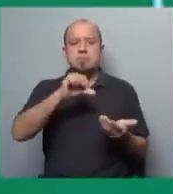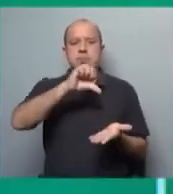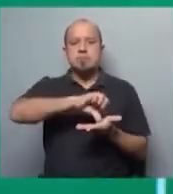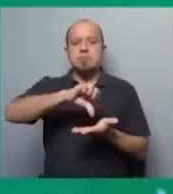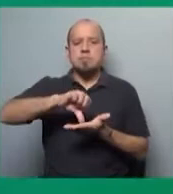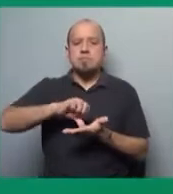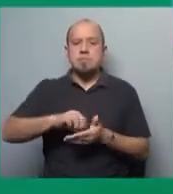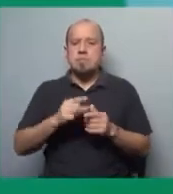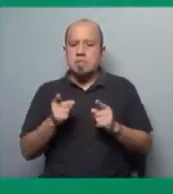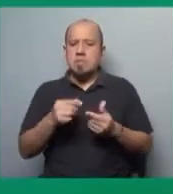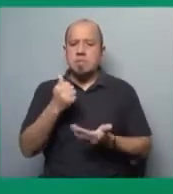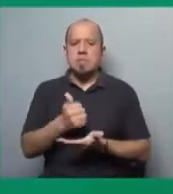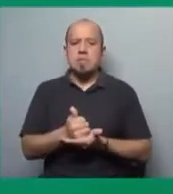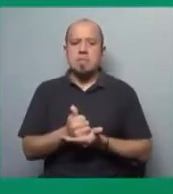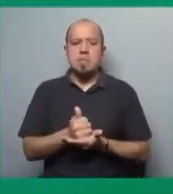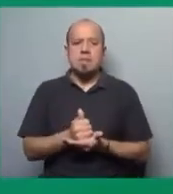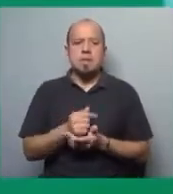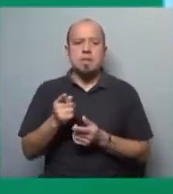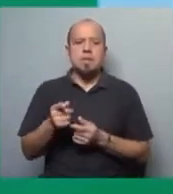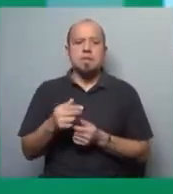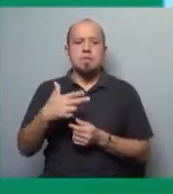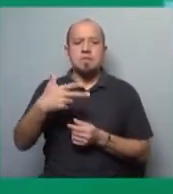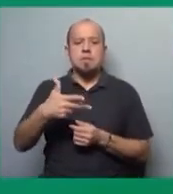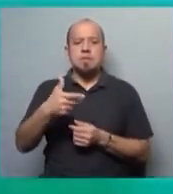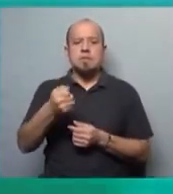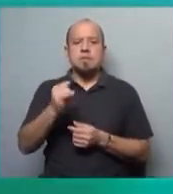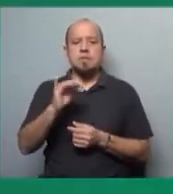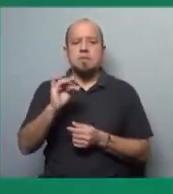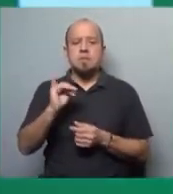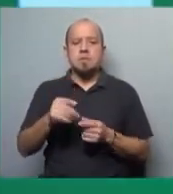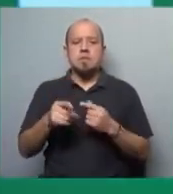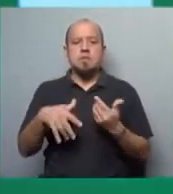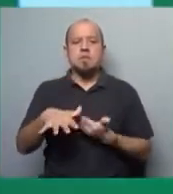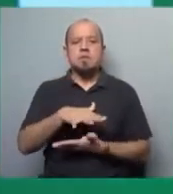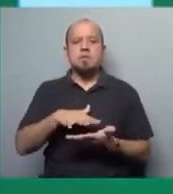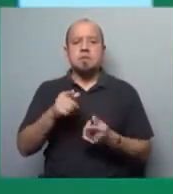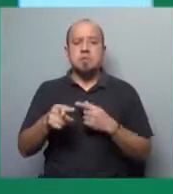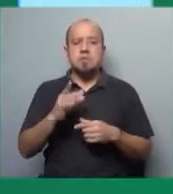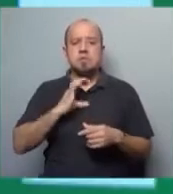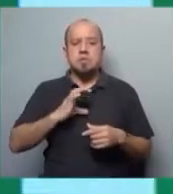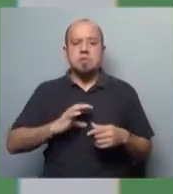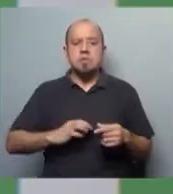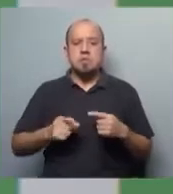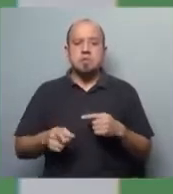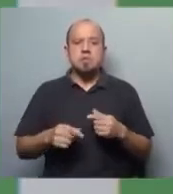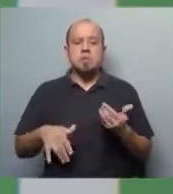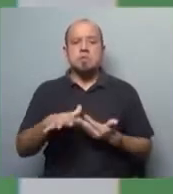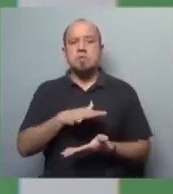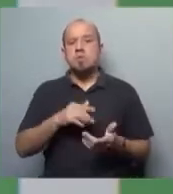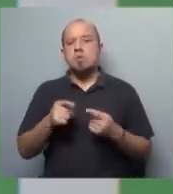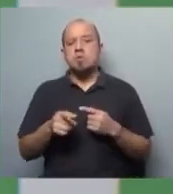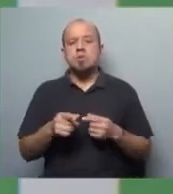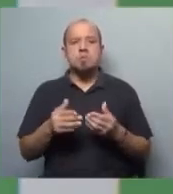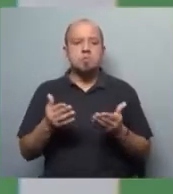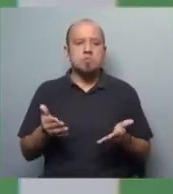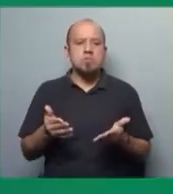también has tenido una presencia importante en un país que lo deberíamos sacar de todo este contexto general por sus características, por lo que está viviendo. Bueno,